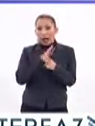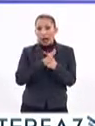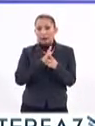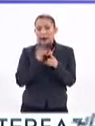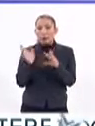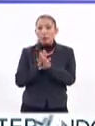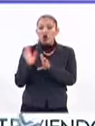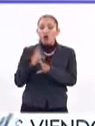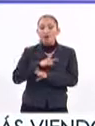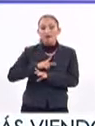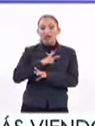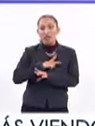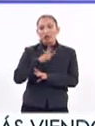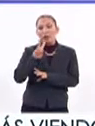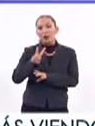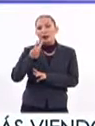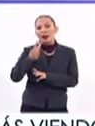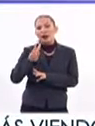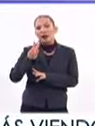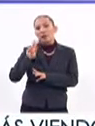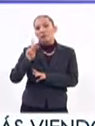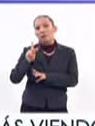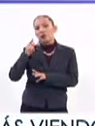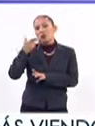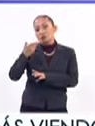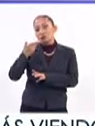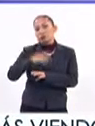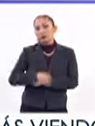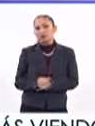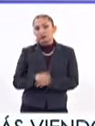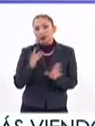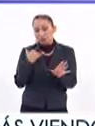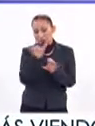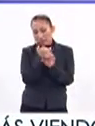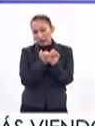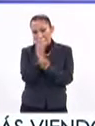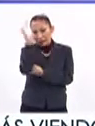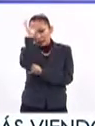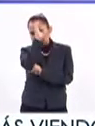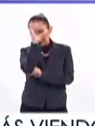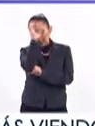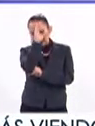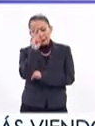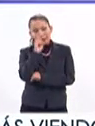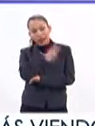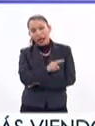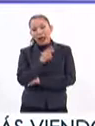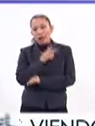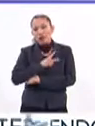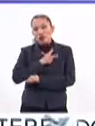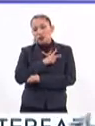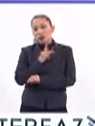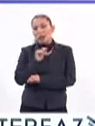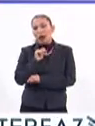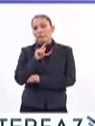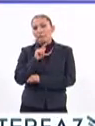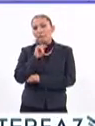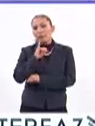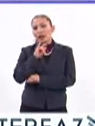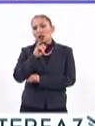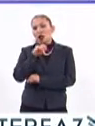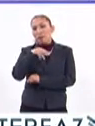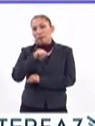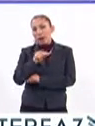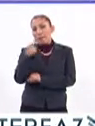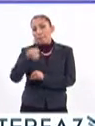cáncer provocado por el virus del papiloma humano. Bueno, en términos de investigación científica, el virus del papiloma humano fue el